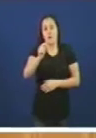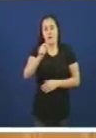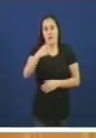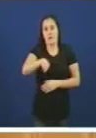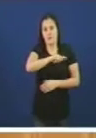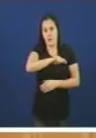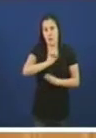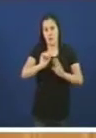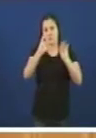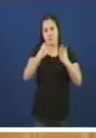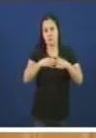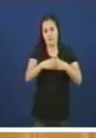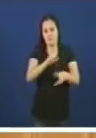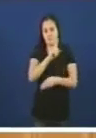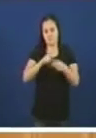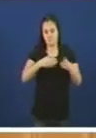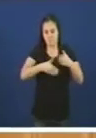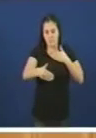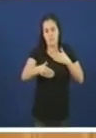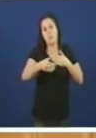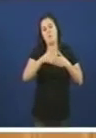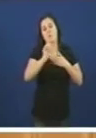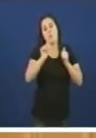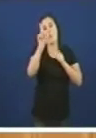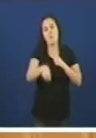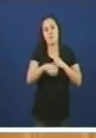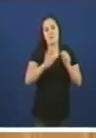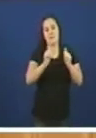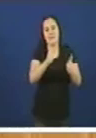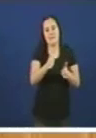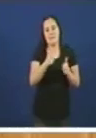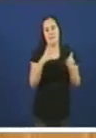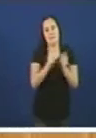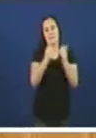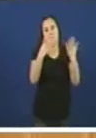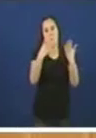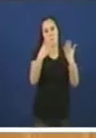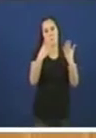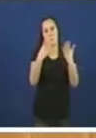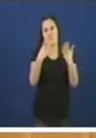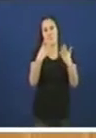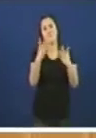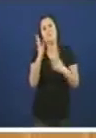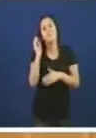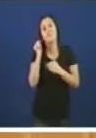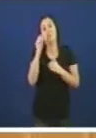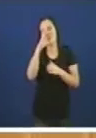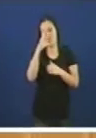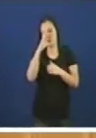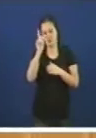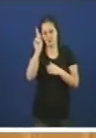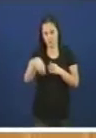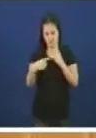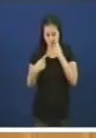a toma e decisión no prazo dun mes, en do 29 de febreiro, da construcción de ique flotante, a prestación no prazo dun mes